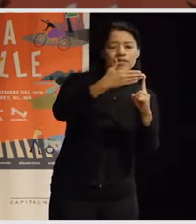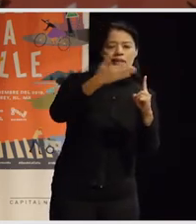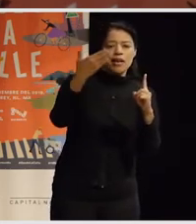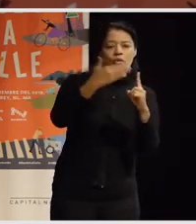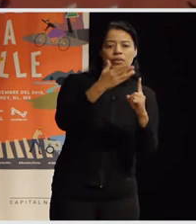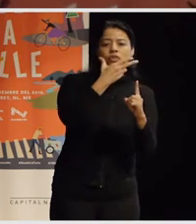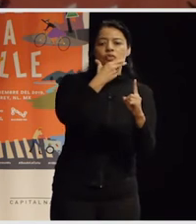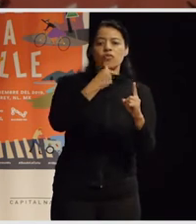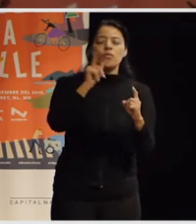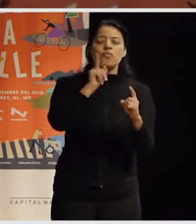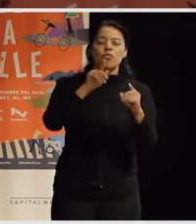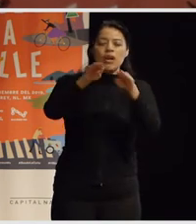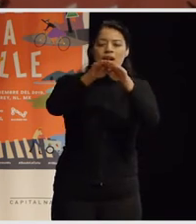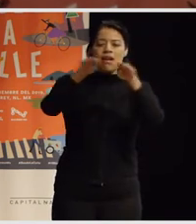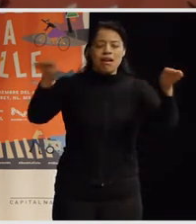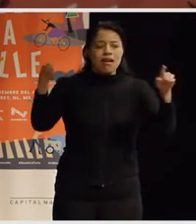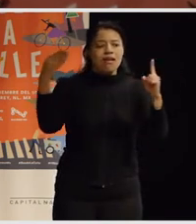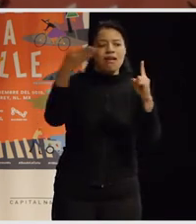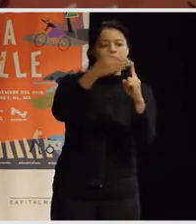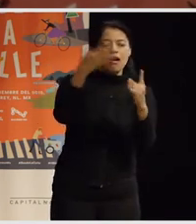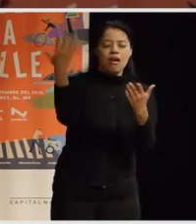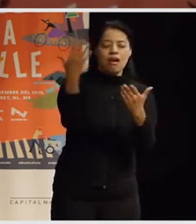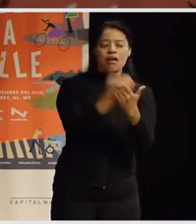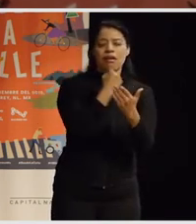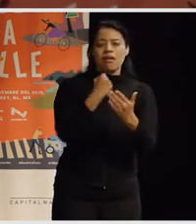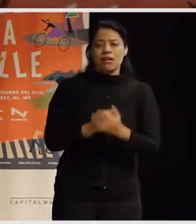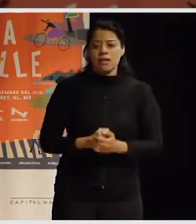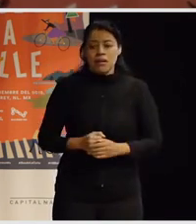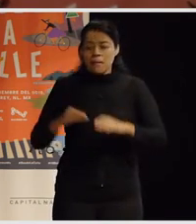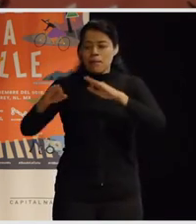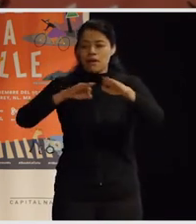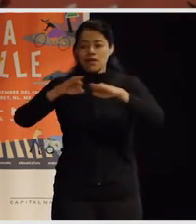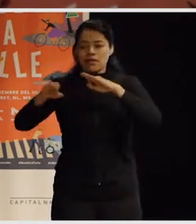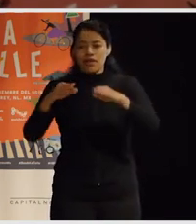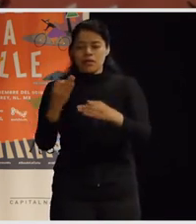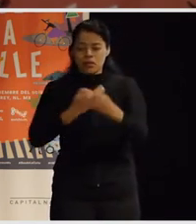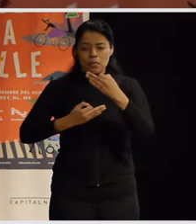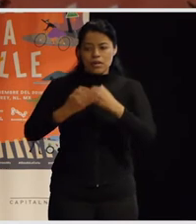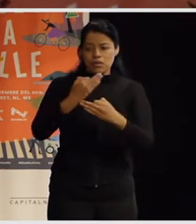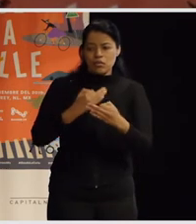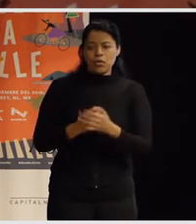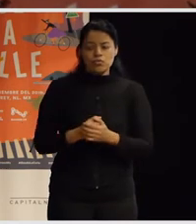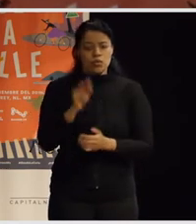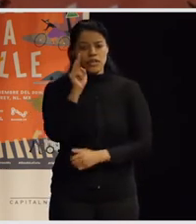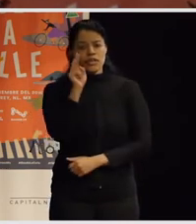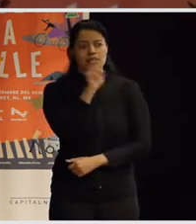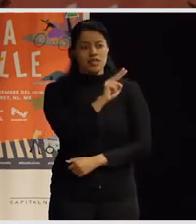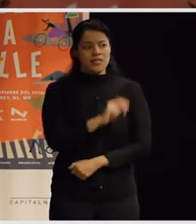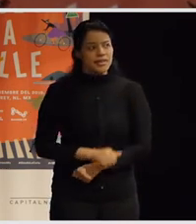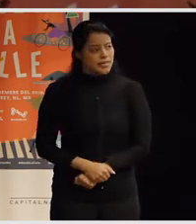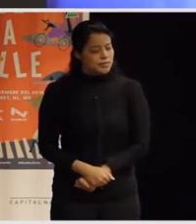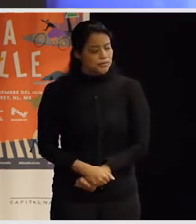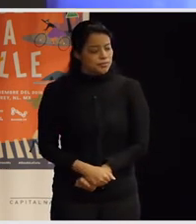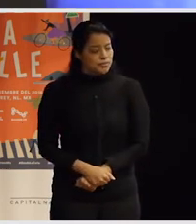¿cuándo fue que alcanzaron esta madurez, para poder hacer este trabajo para todos en realidad? porque se ve sumamente… o sea,